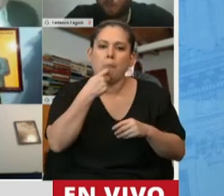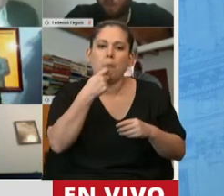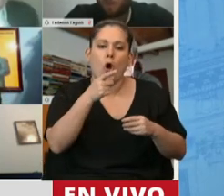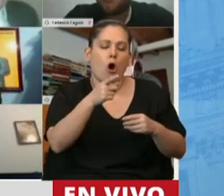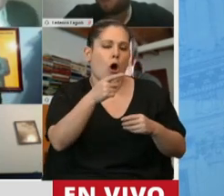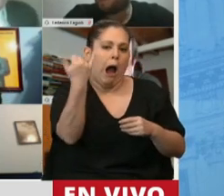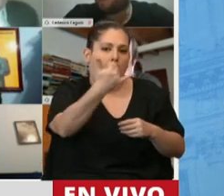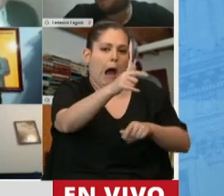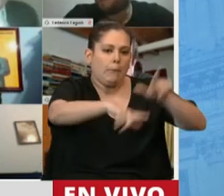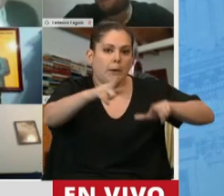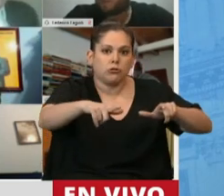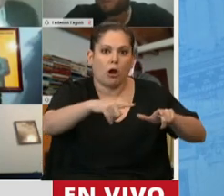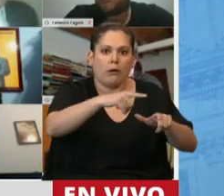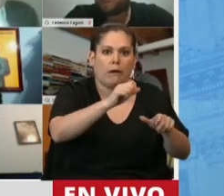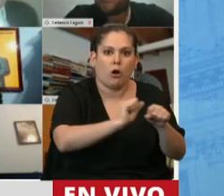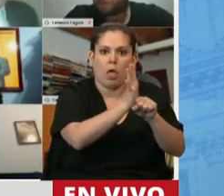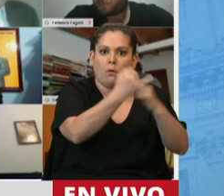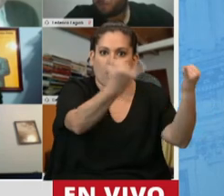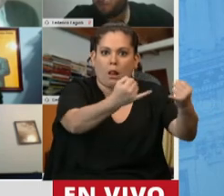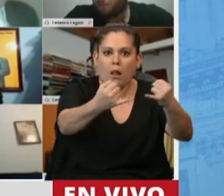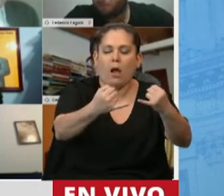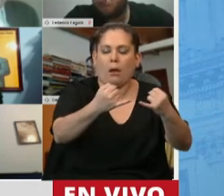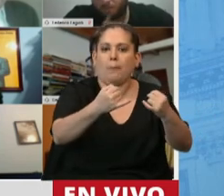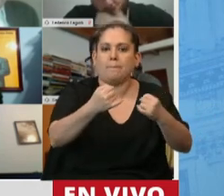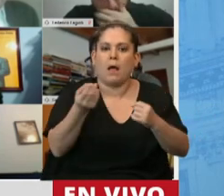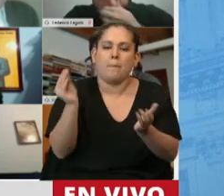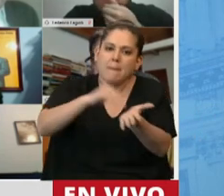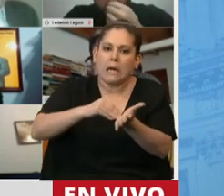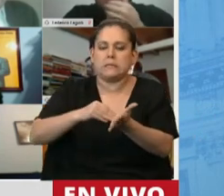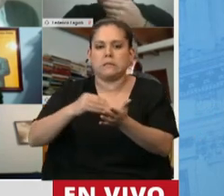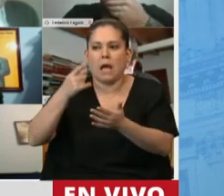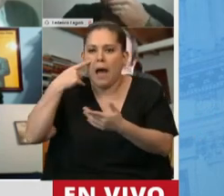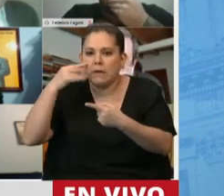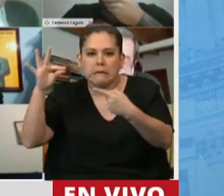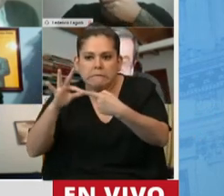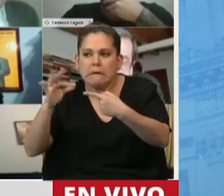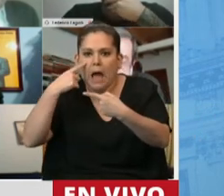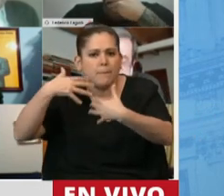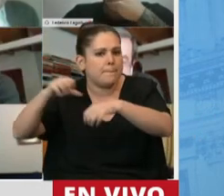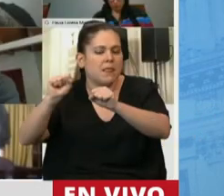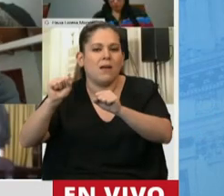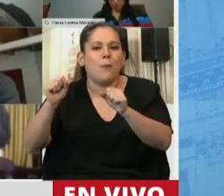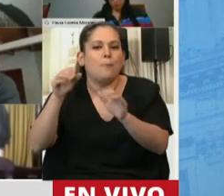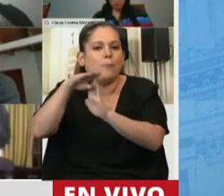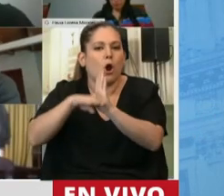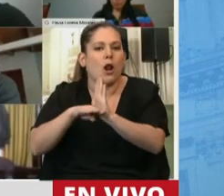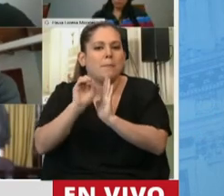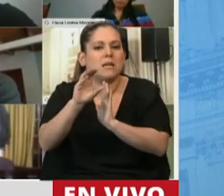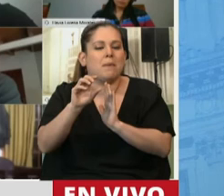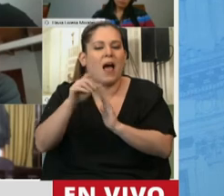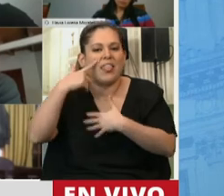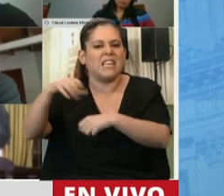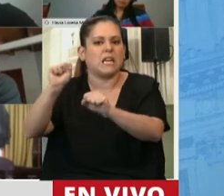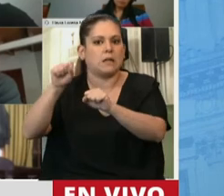positivos y ampliar los testeos. Es insuficiente el programa detectar. Llegó tarde y se está